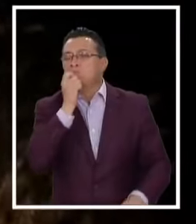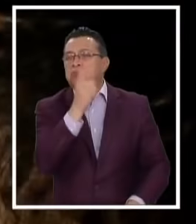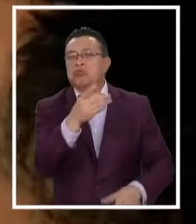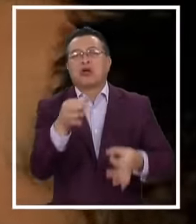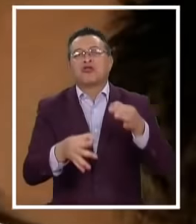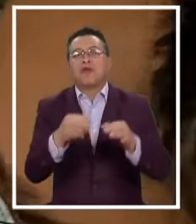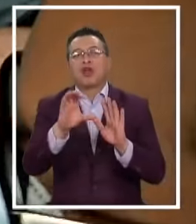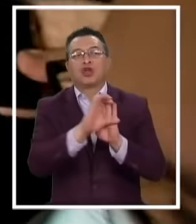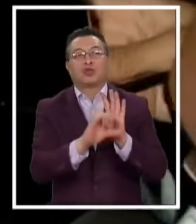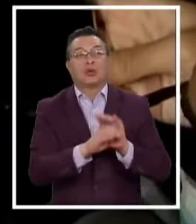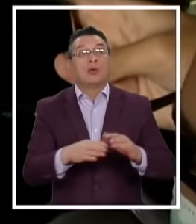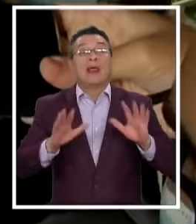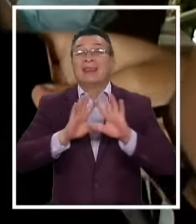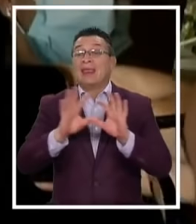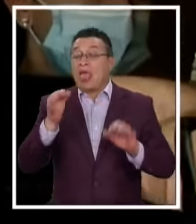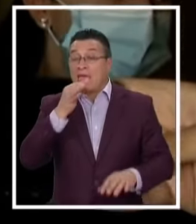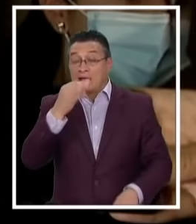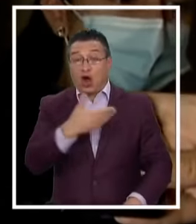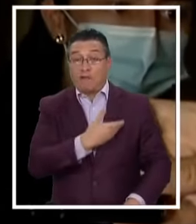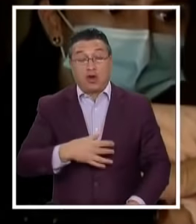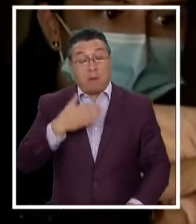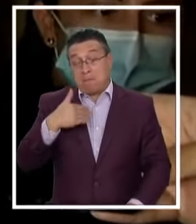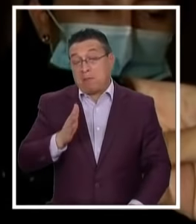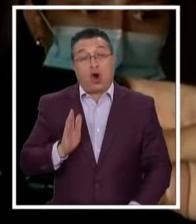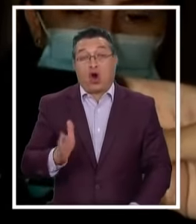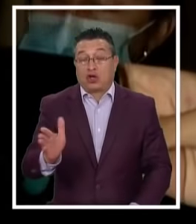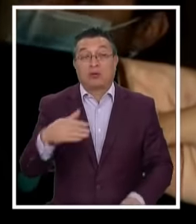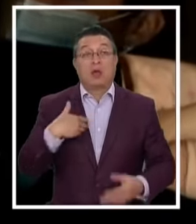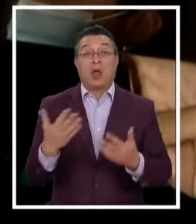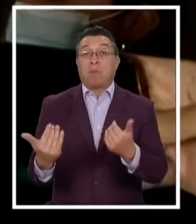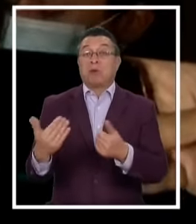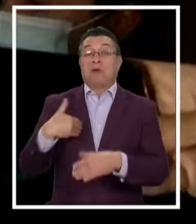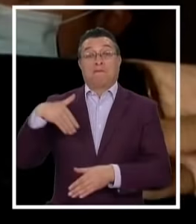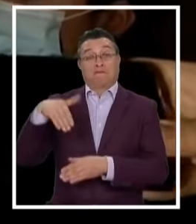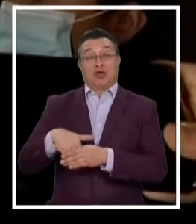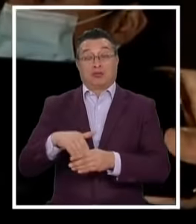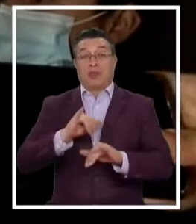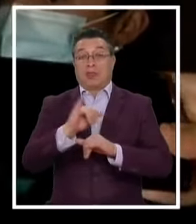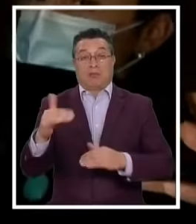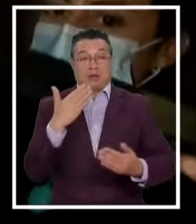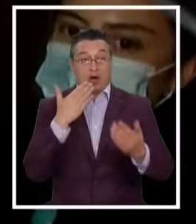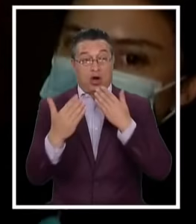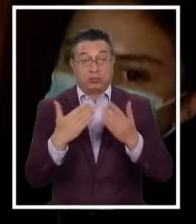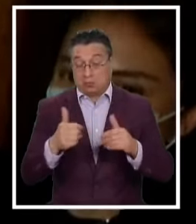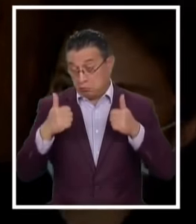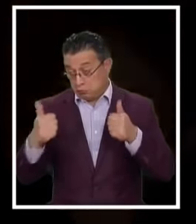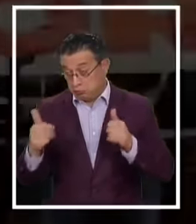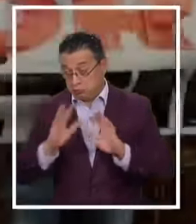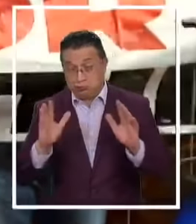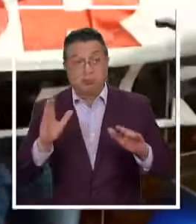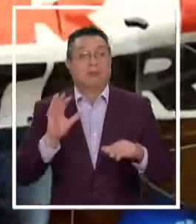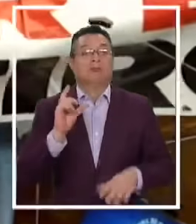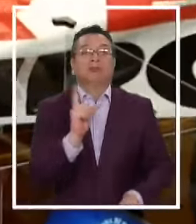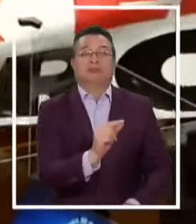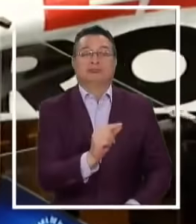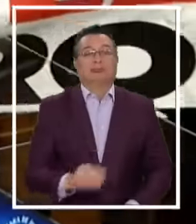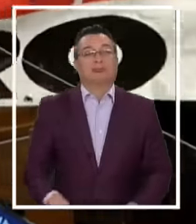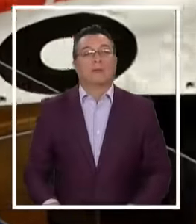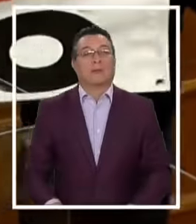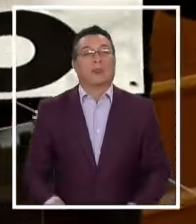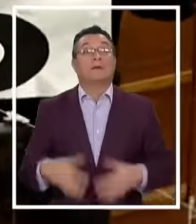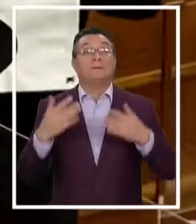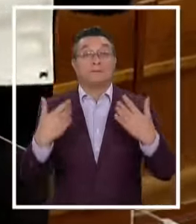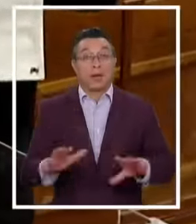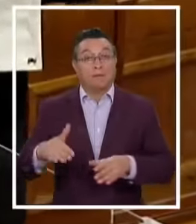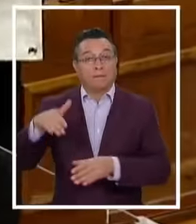Nada de lo que ha dicho el gobierno ha cambiado Y ahora lo que queremos es esperar la votación y conversamos después ¿Vale? Gracias Finalmente llegó el